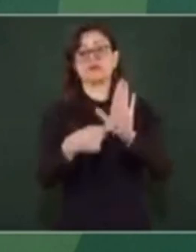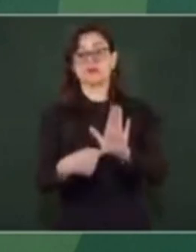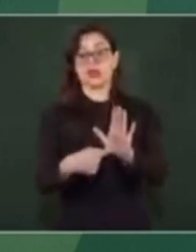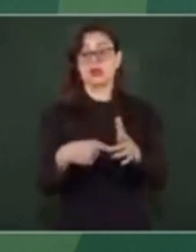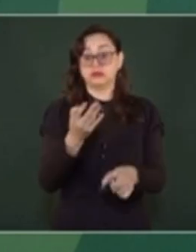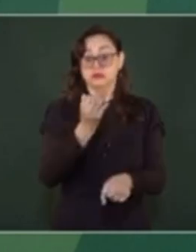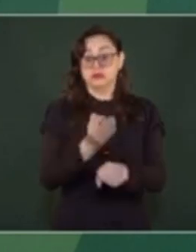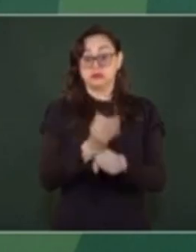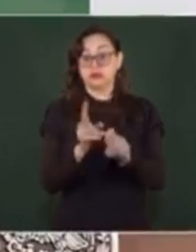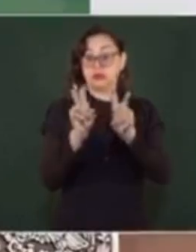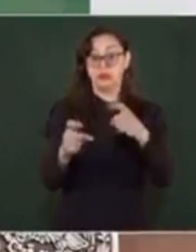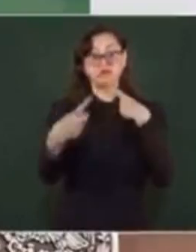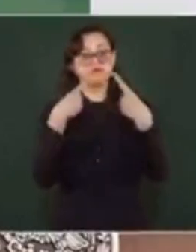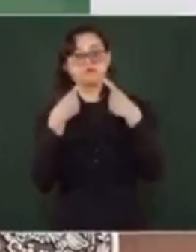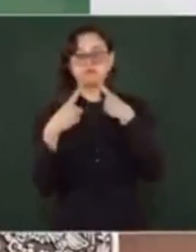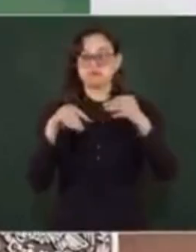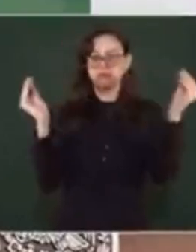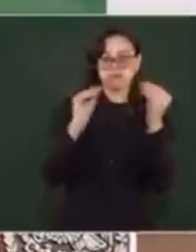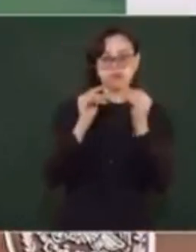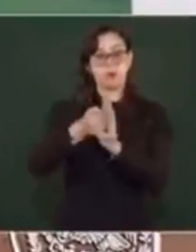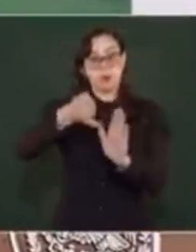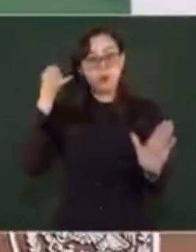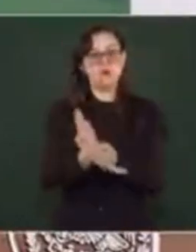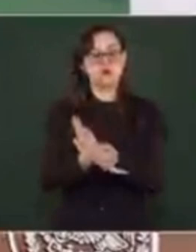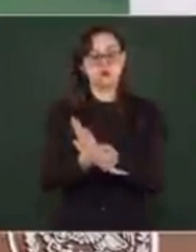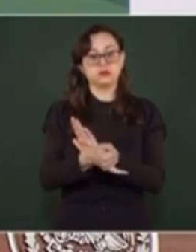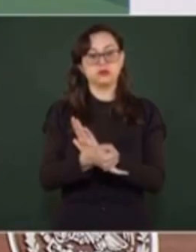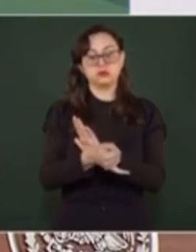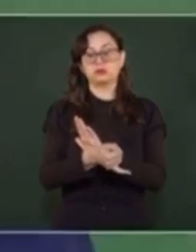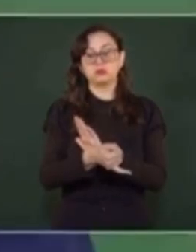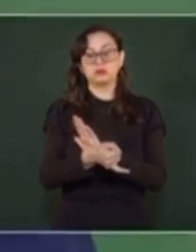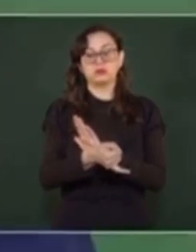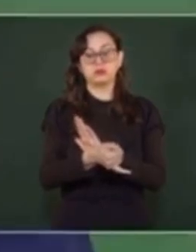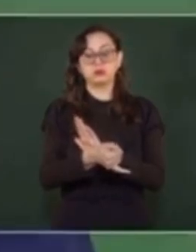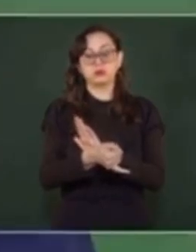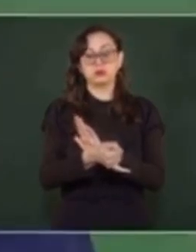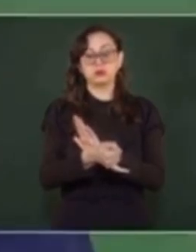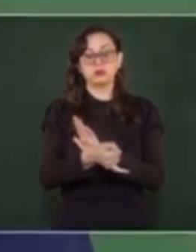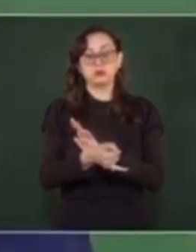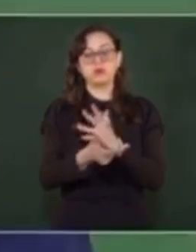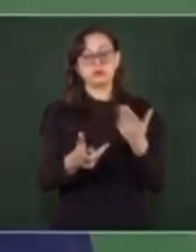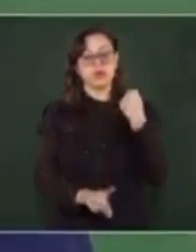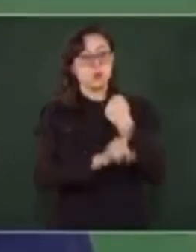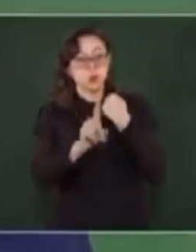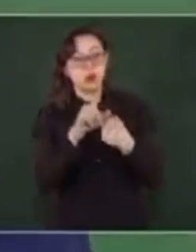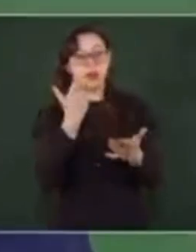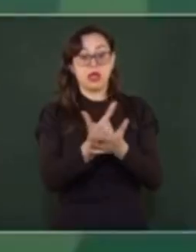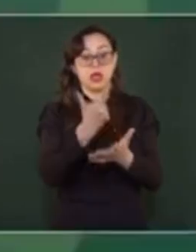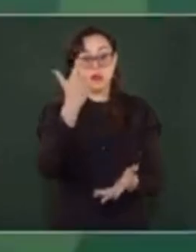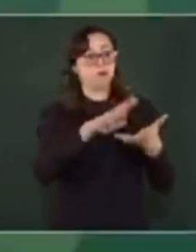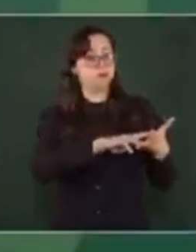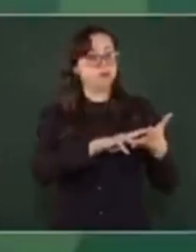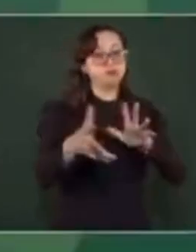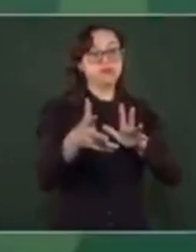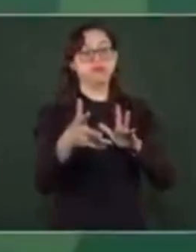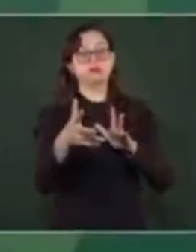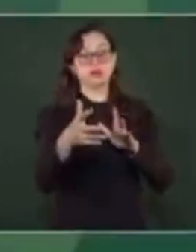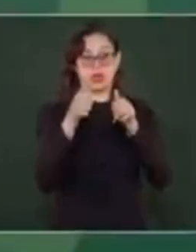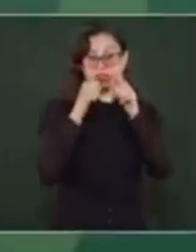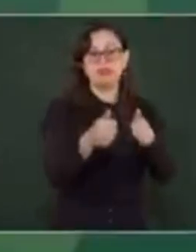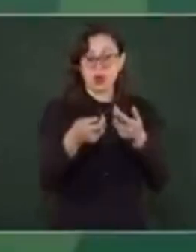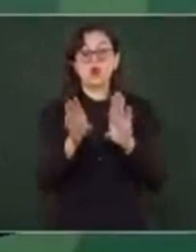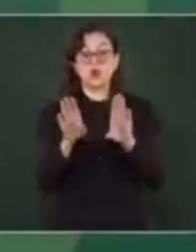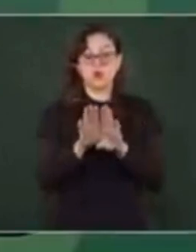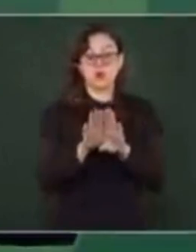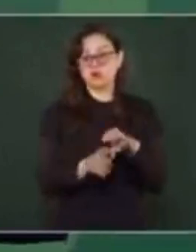de fondo sobre cómo enfrentar un problema grave, un fenómeno, como el de la inseguridad y la violencia. O sea,